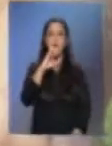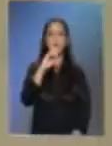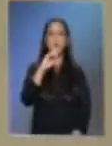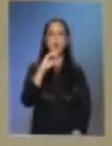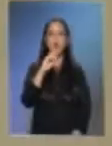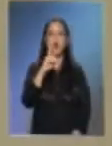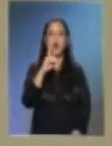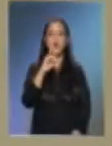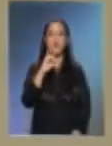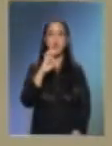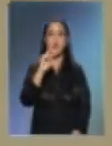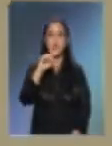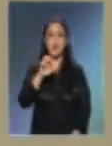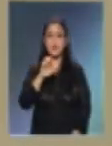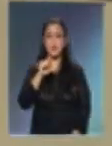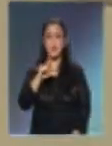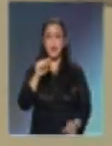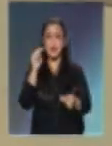biodigestor.